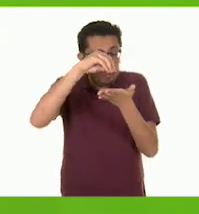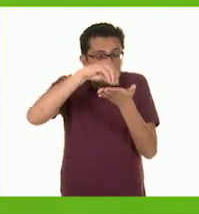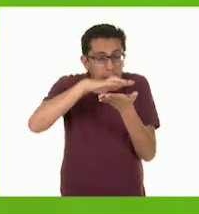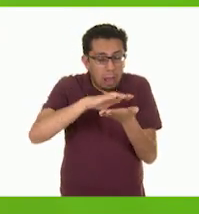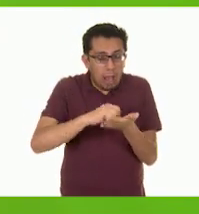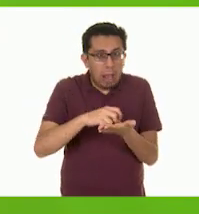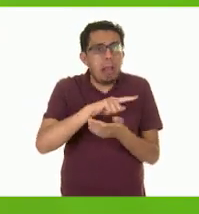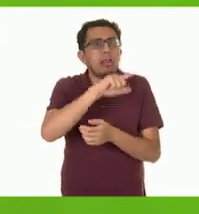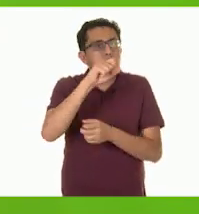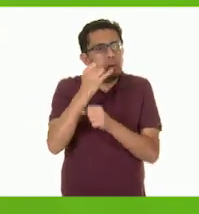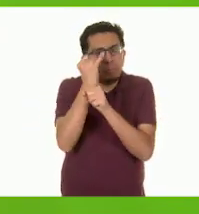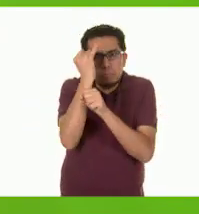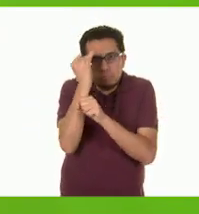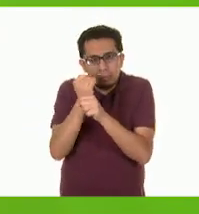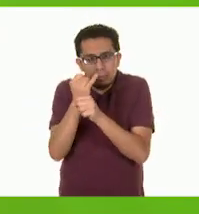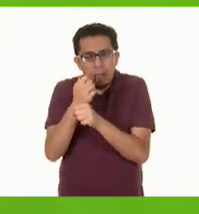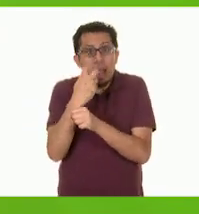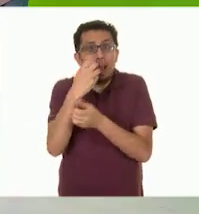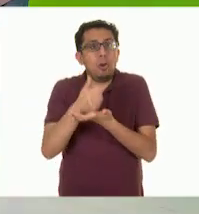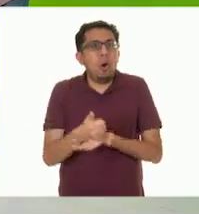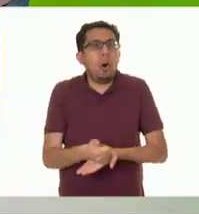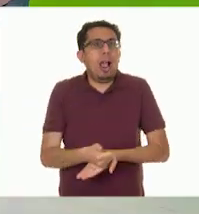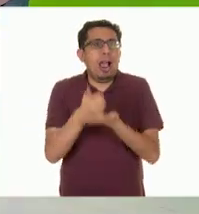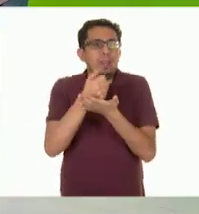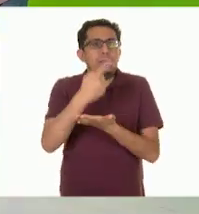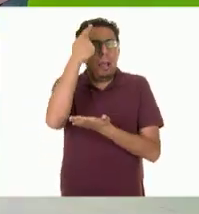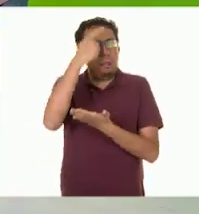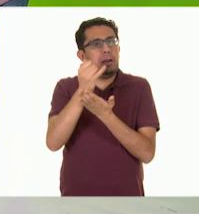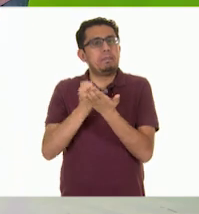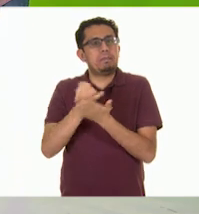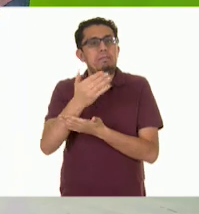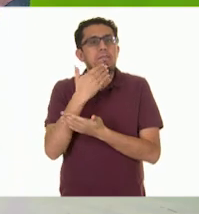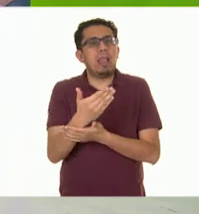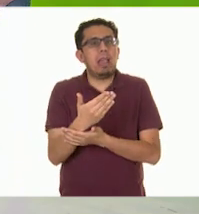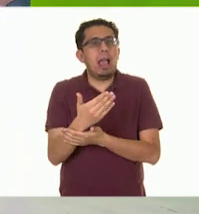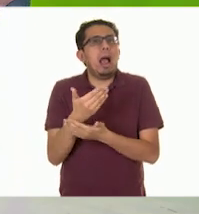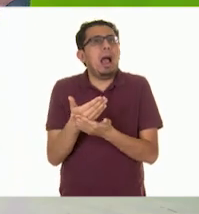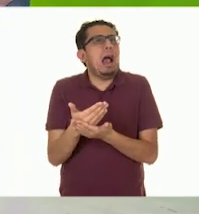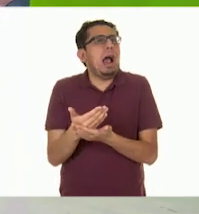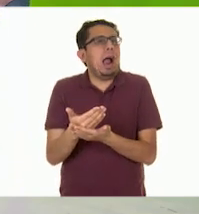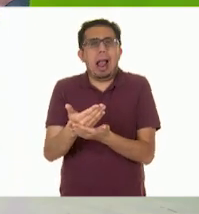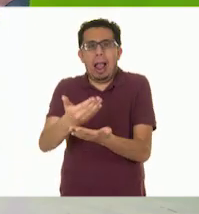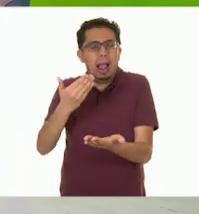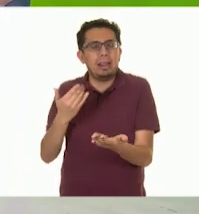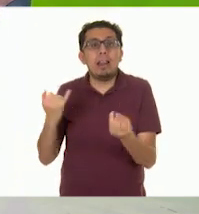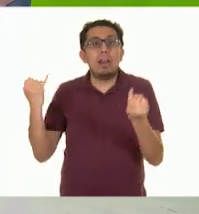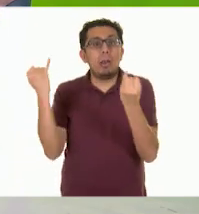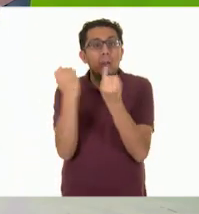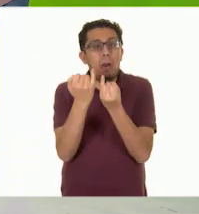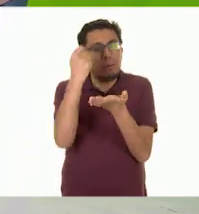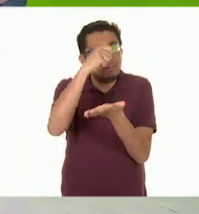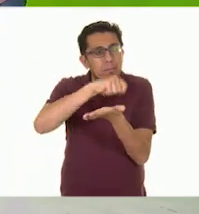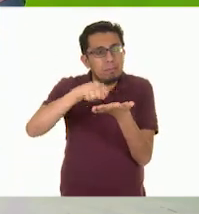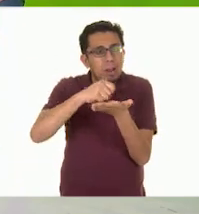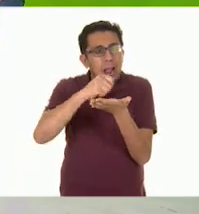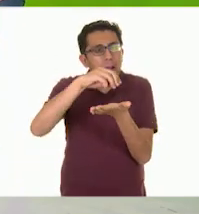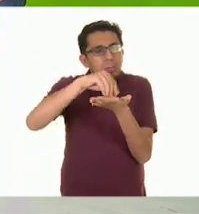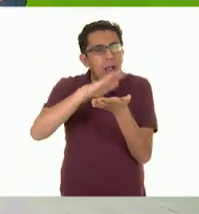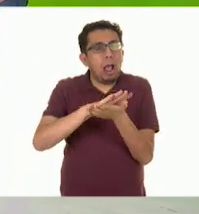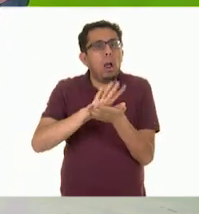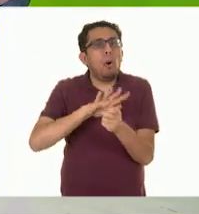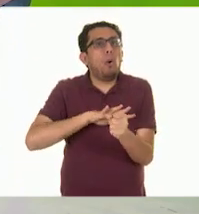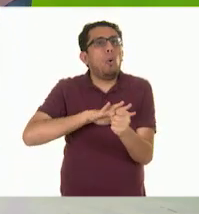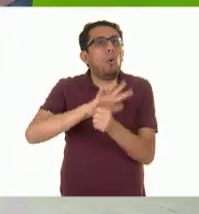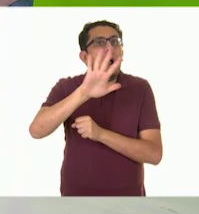Así podrás tomar la mejor decisión. Como cuando registramos para decidir cuál sería tu mascota adoptar.